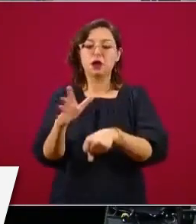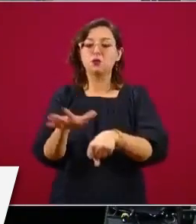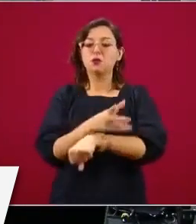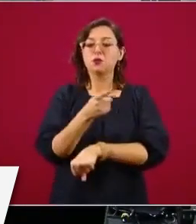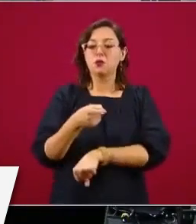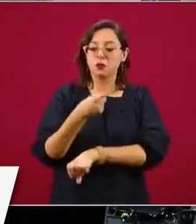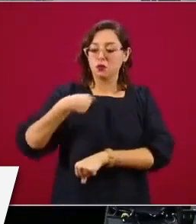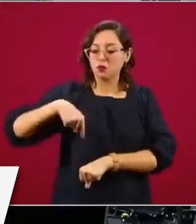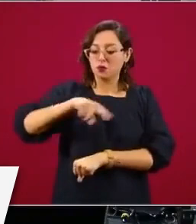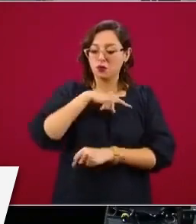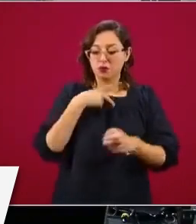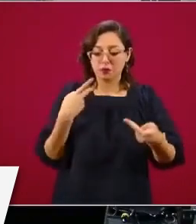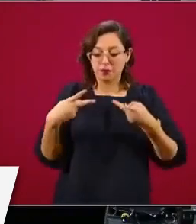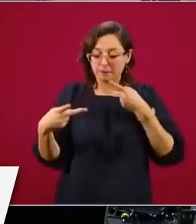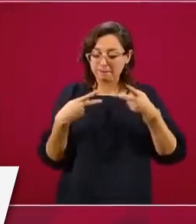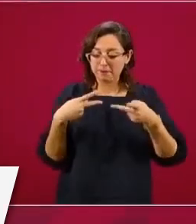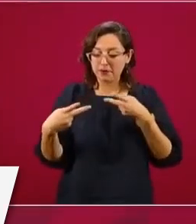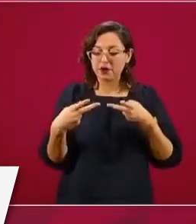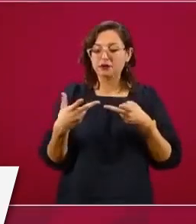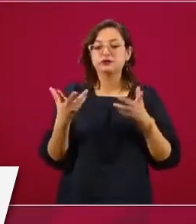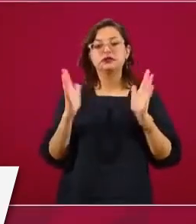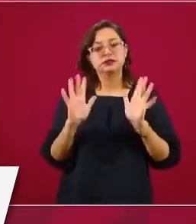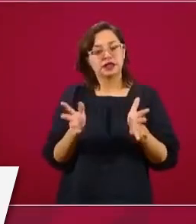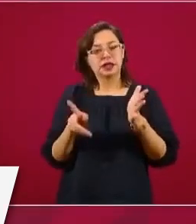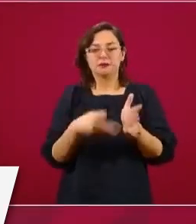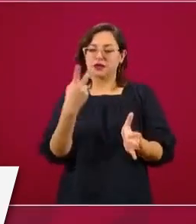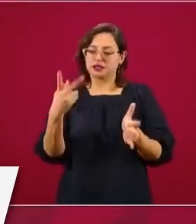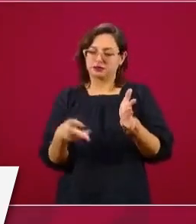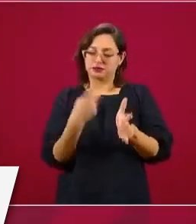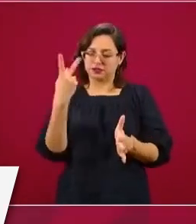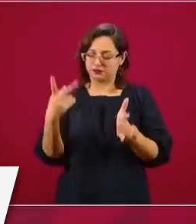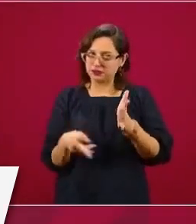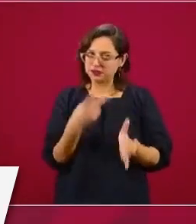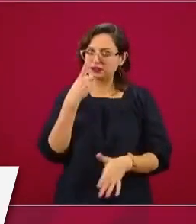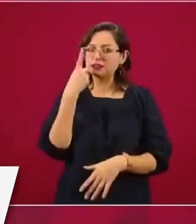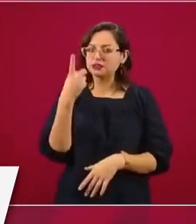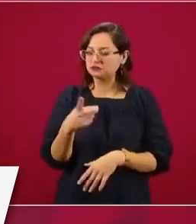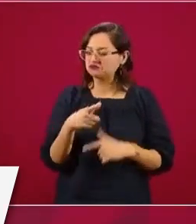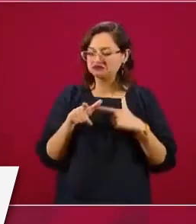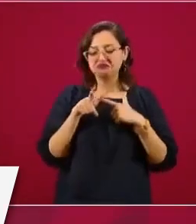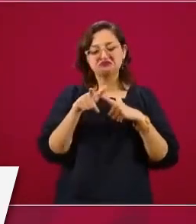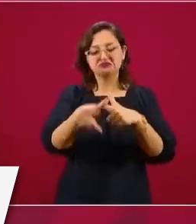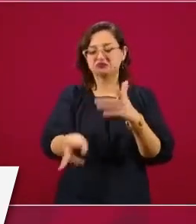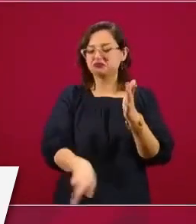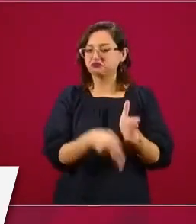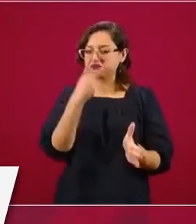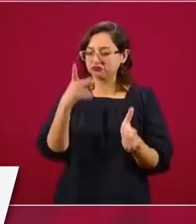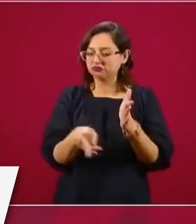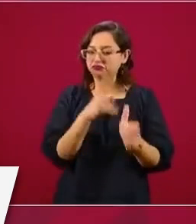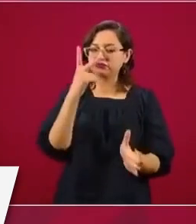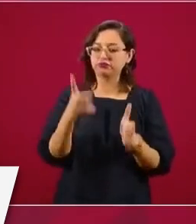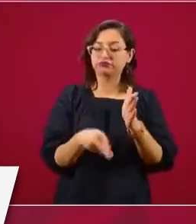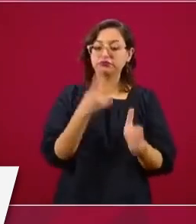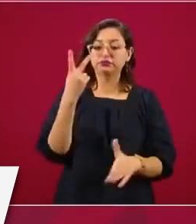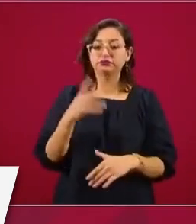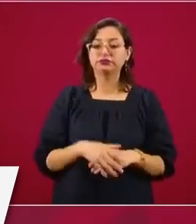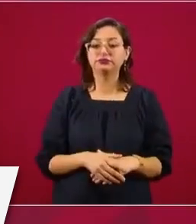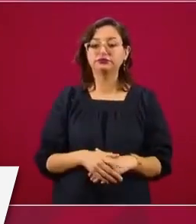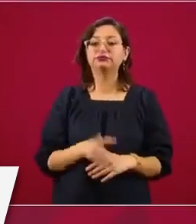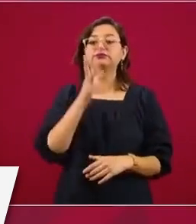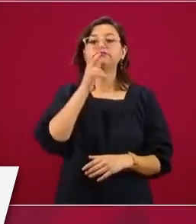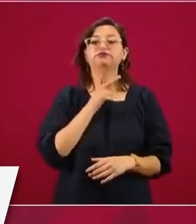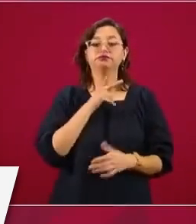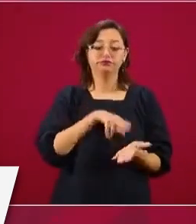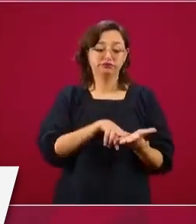es, se los he comentado y lo voy a seguir repitiendo, dejar de vender